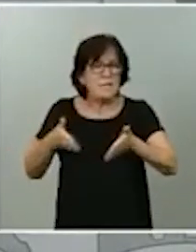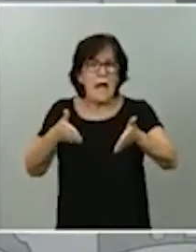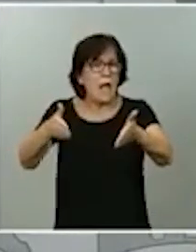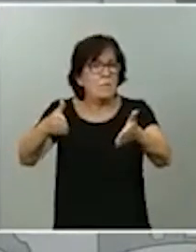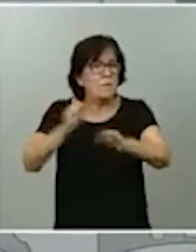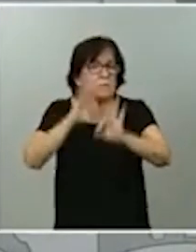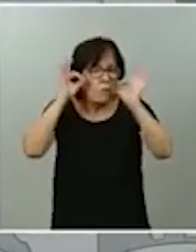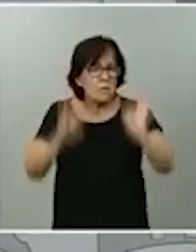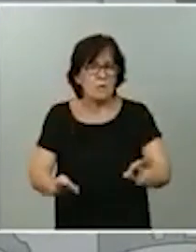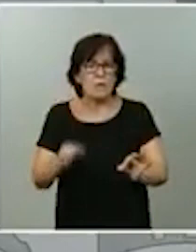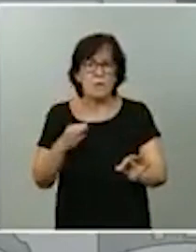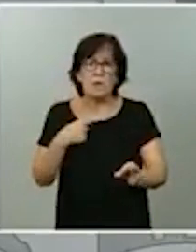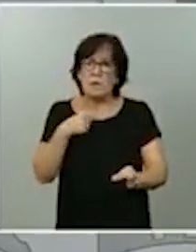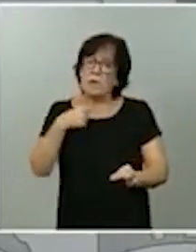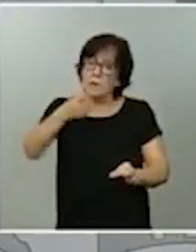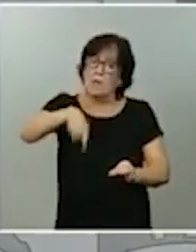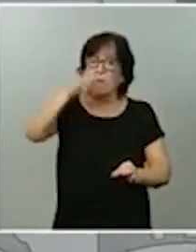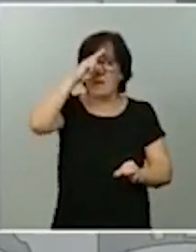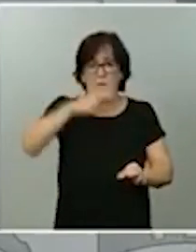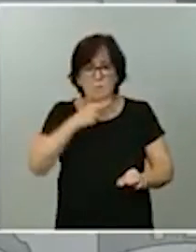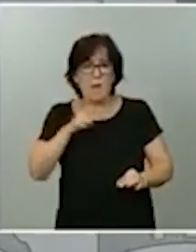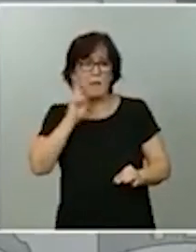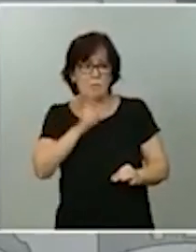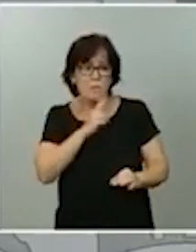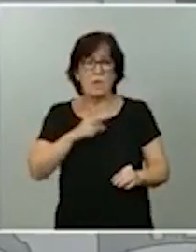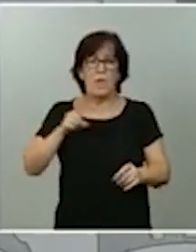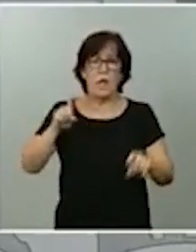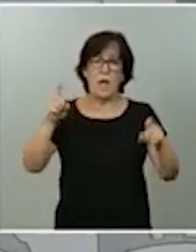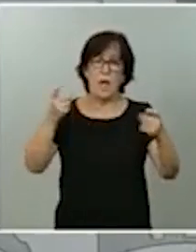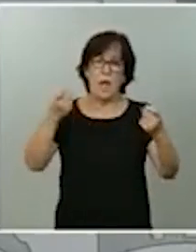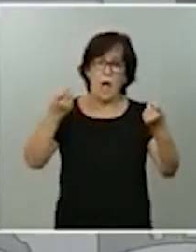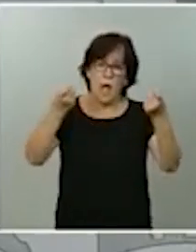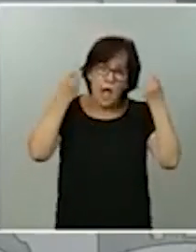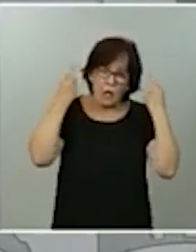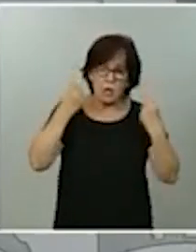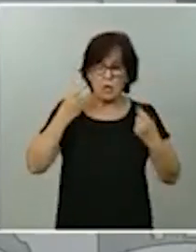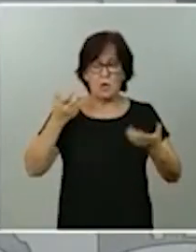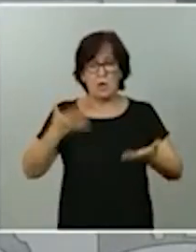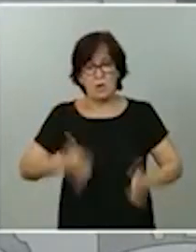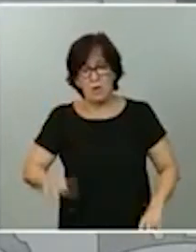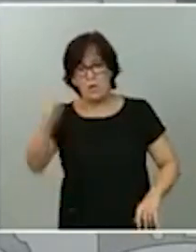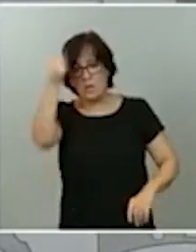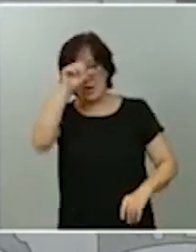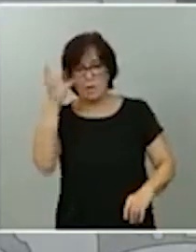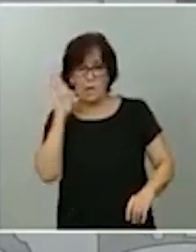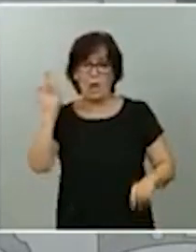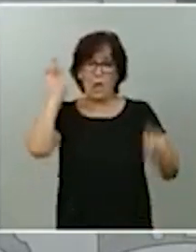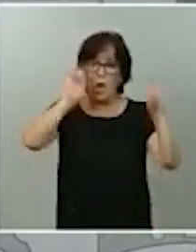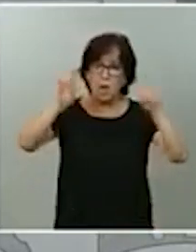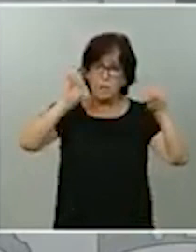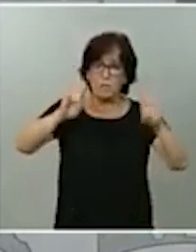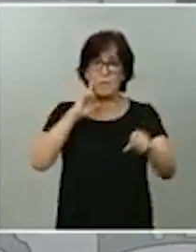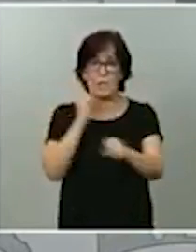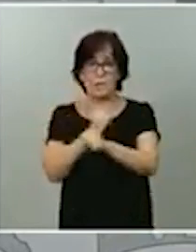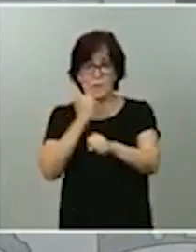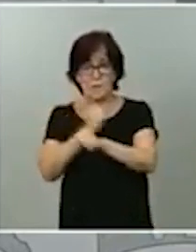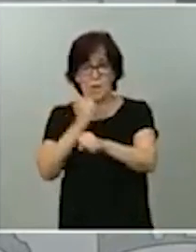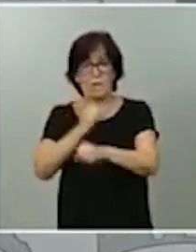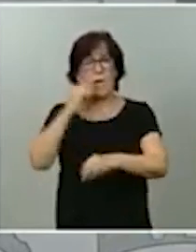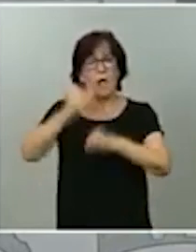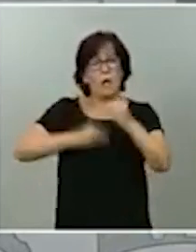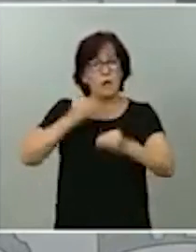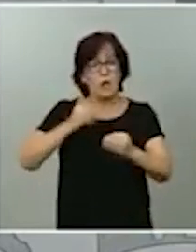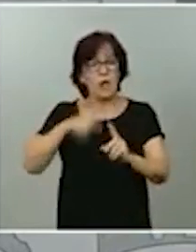fundamentalmente a los padres, a las madres, a los alumnos, a nuestros hijos, a nuestras hijas y a los profesores y a los trabajadores que lo hagan en un entorno